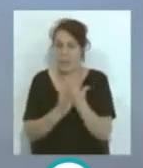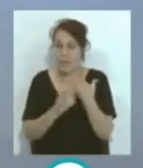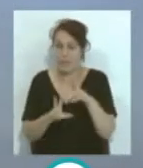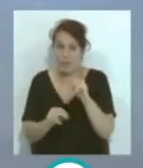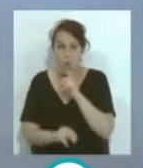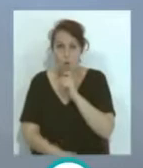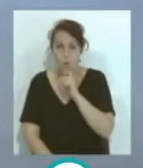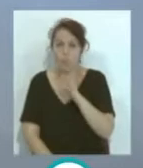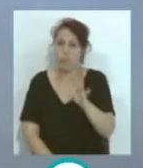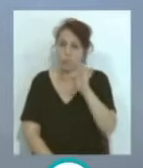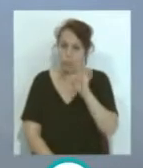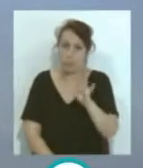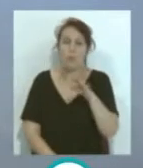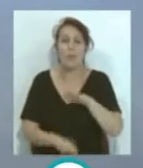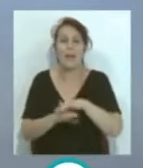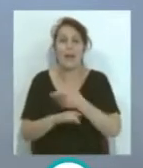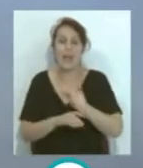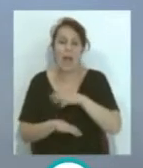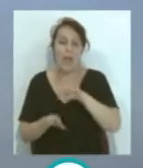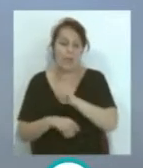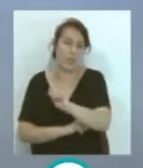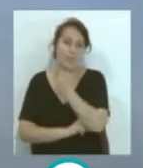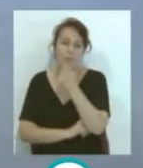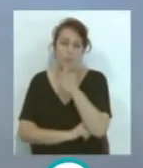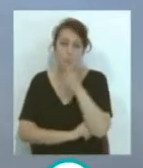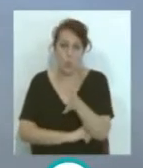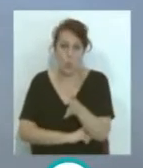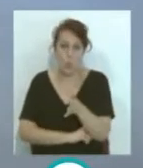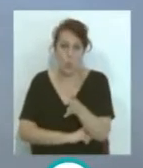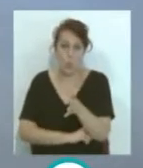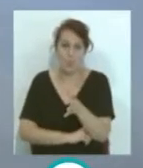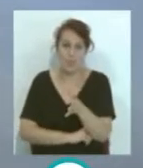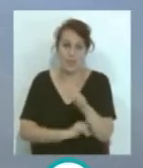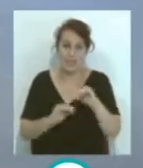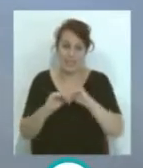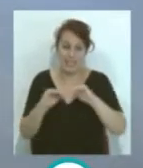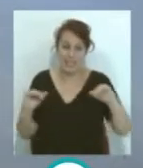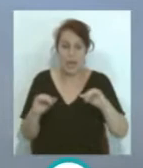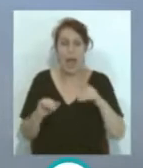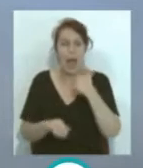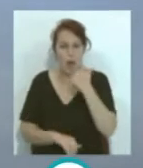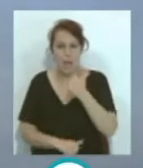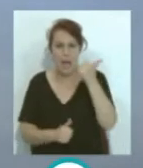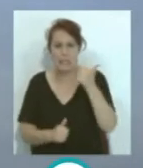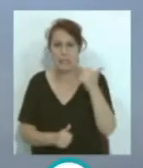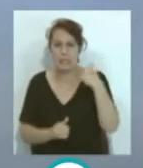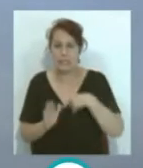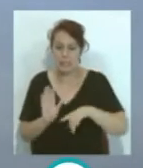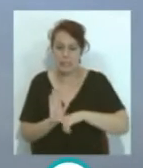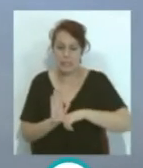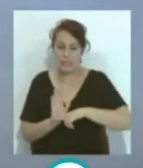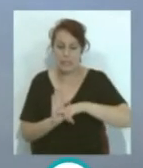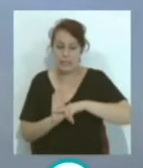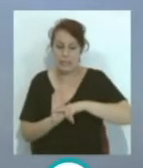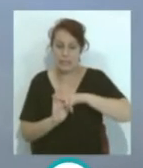...terminó siendo positiva... ...con la victoria del Cádiz... ...porque... ...se separa que... ...algo más... ...de esos puestos de